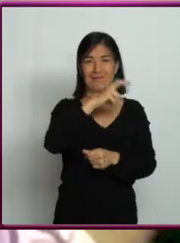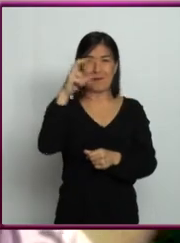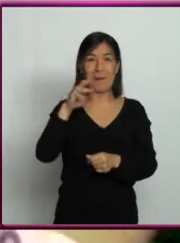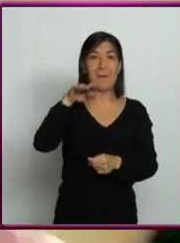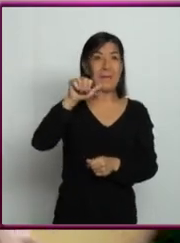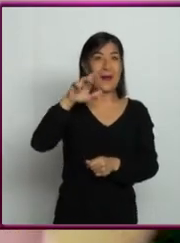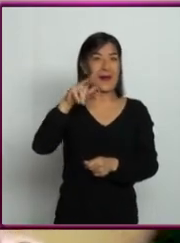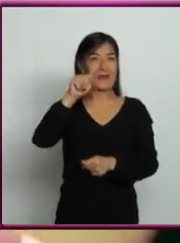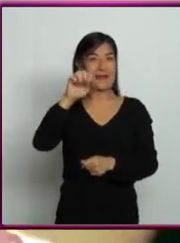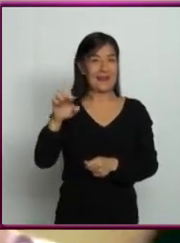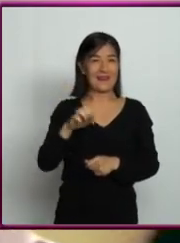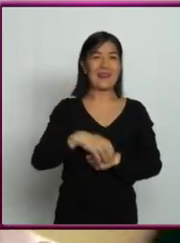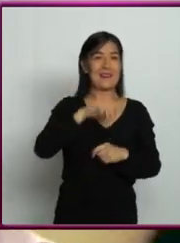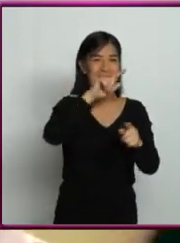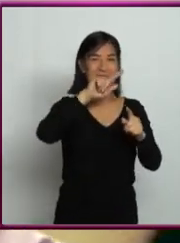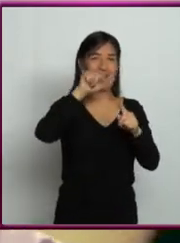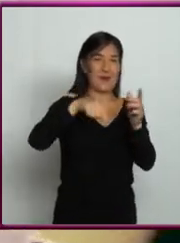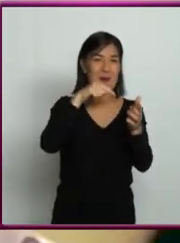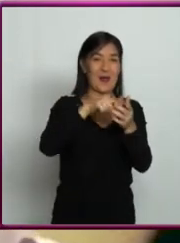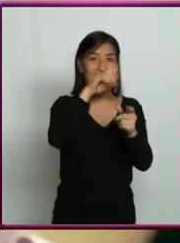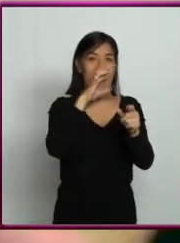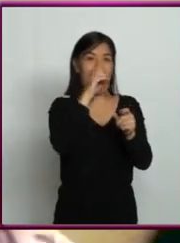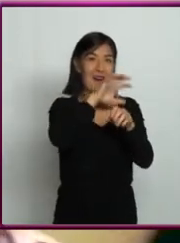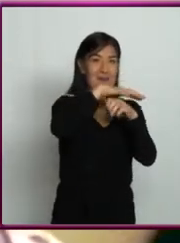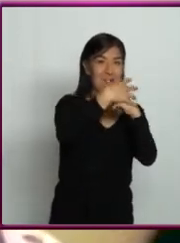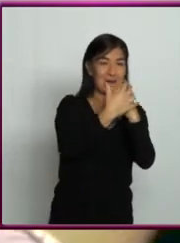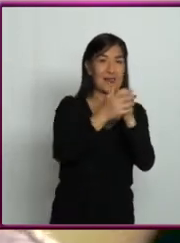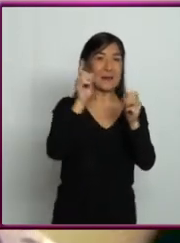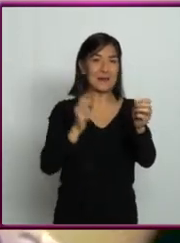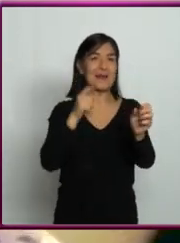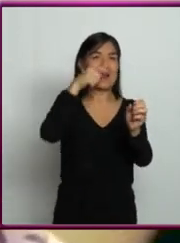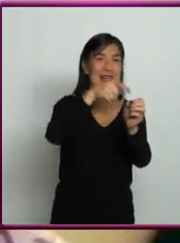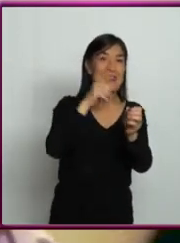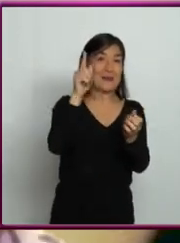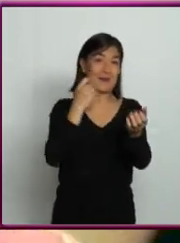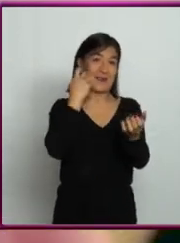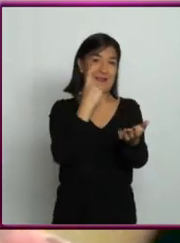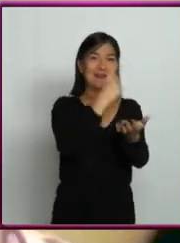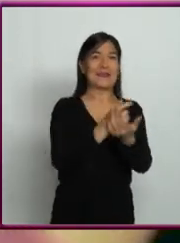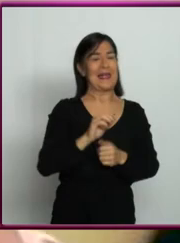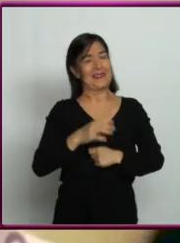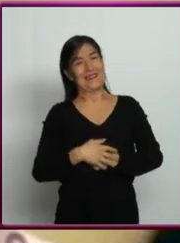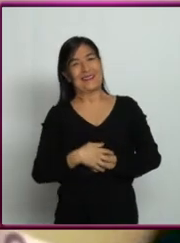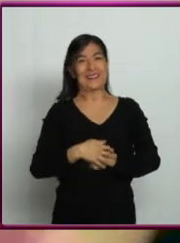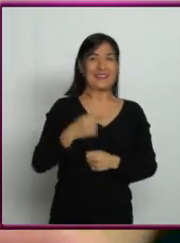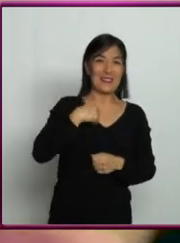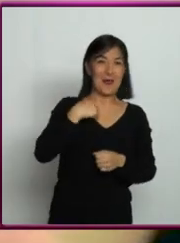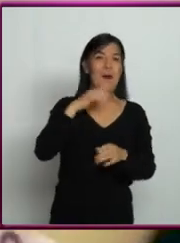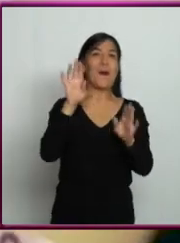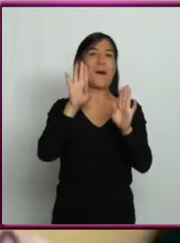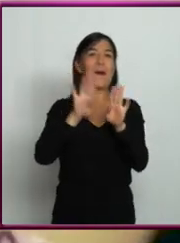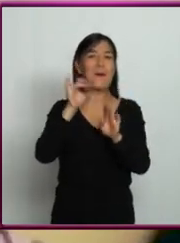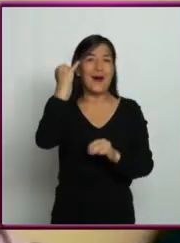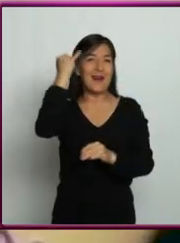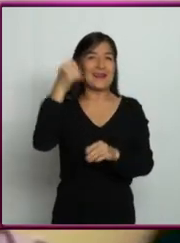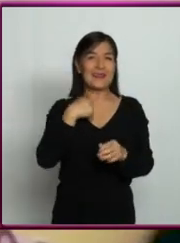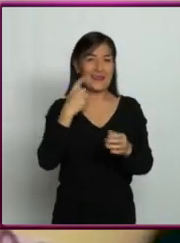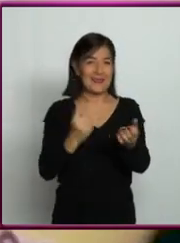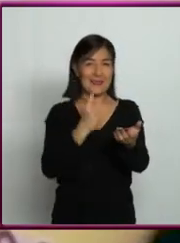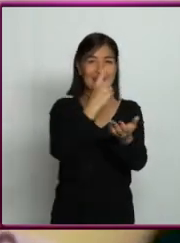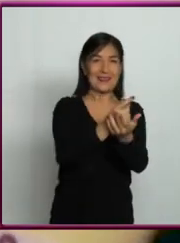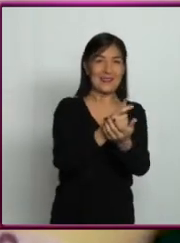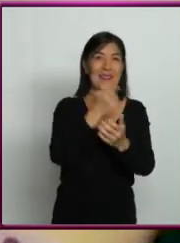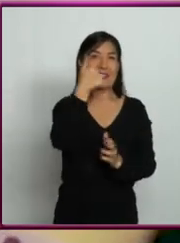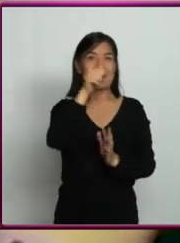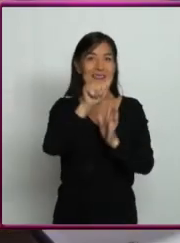O sea, me gusta la idea de transferirme allá así como directamente, la idea de encerrarme en una capsulita con un montón de